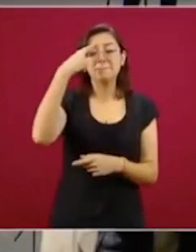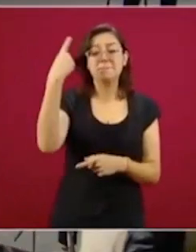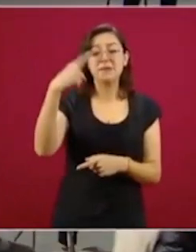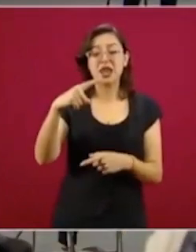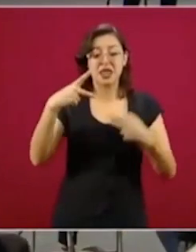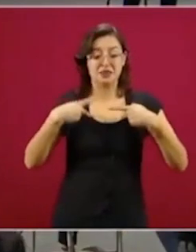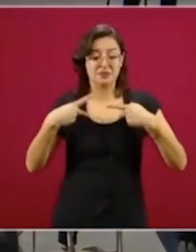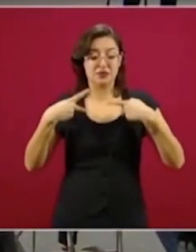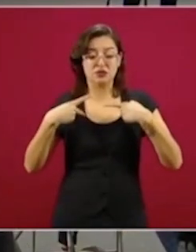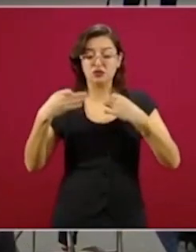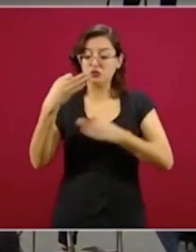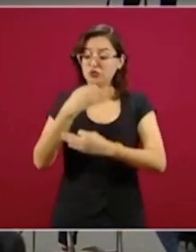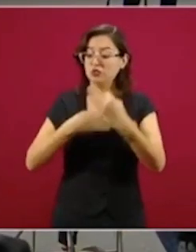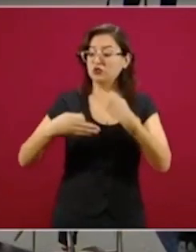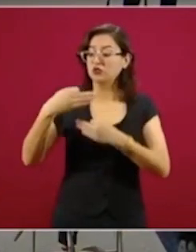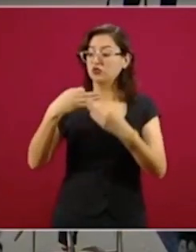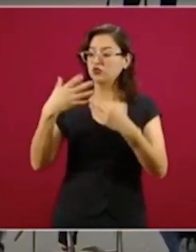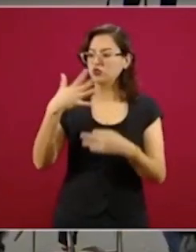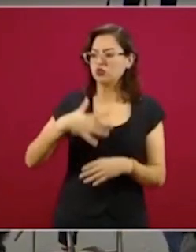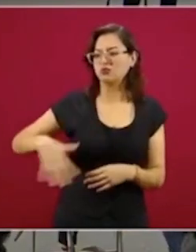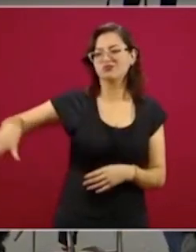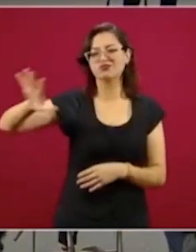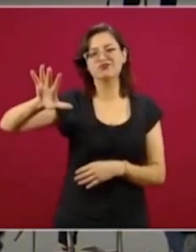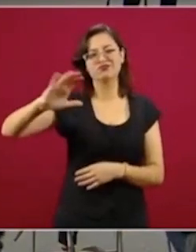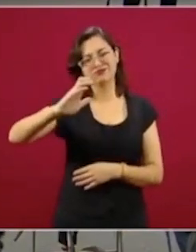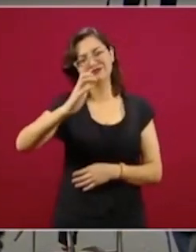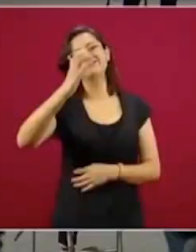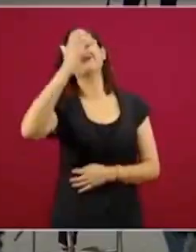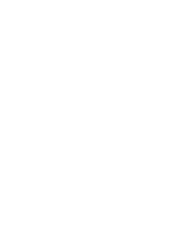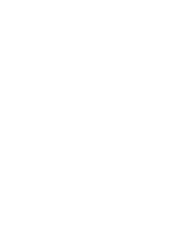expertos.